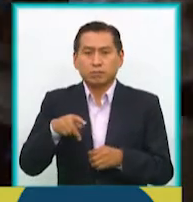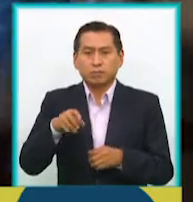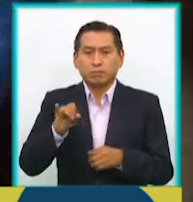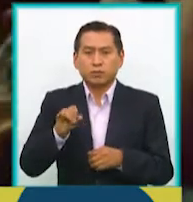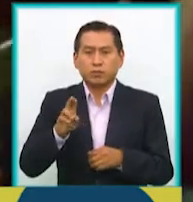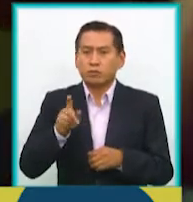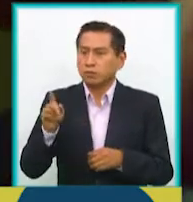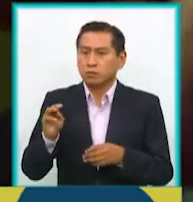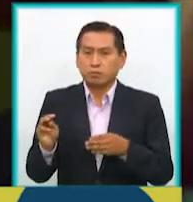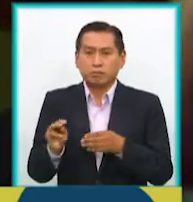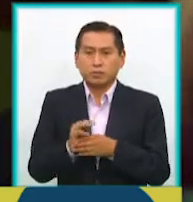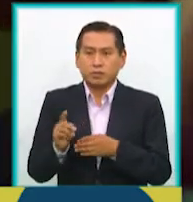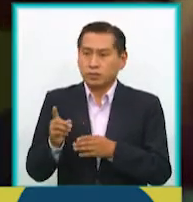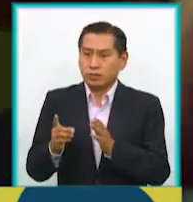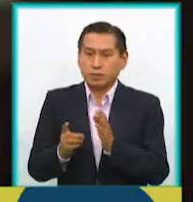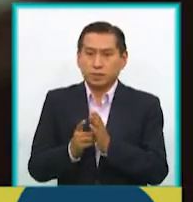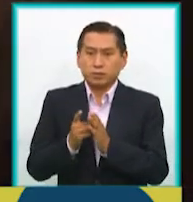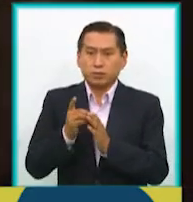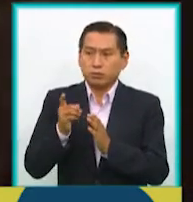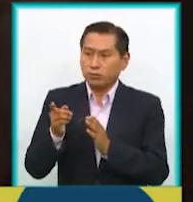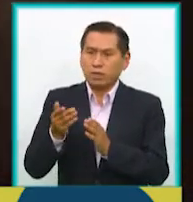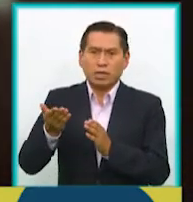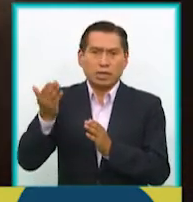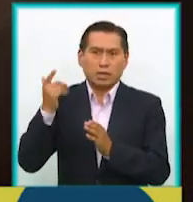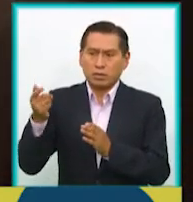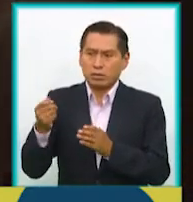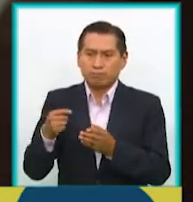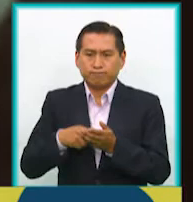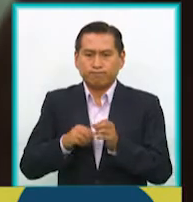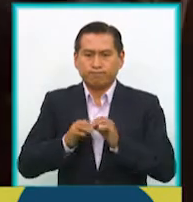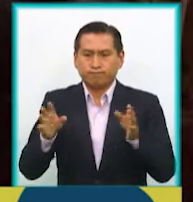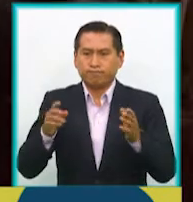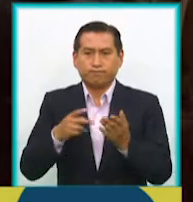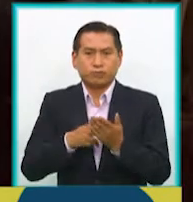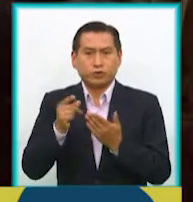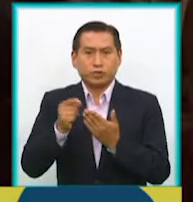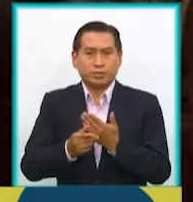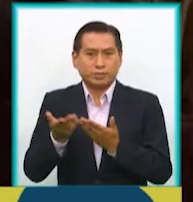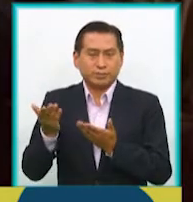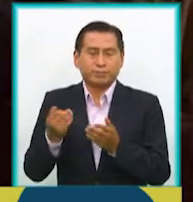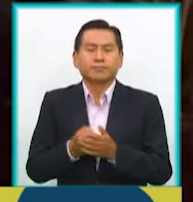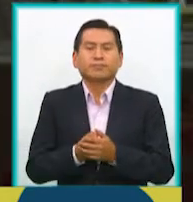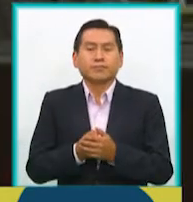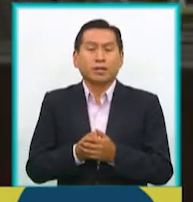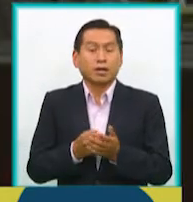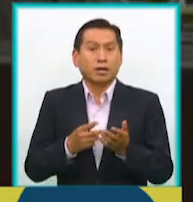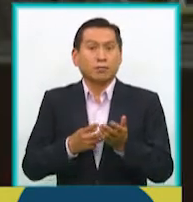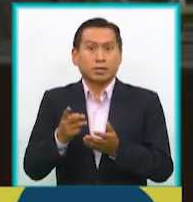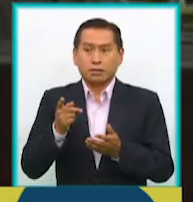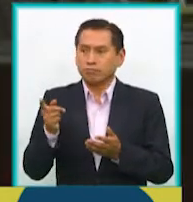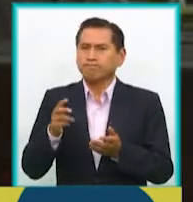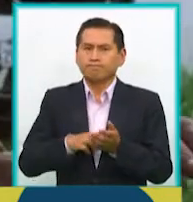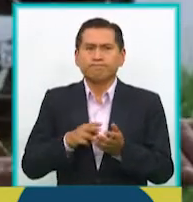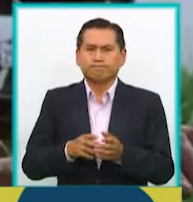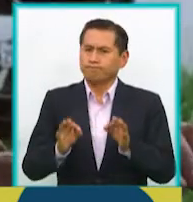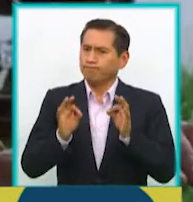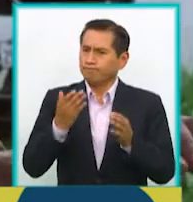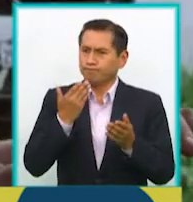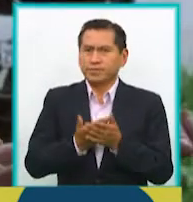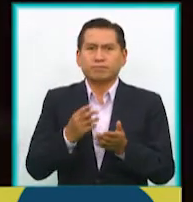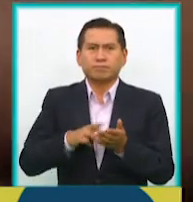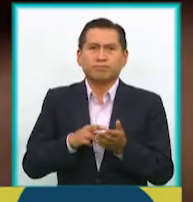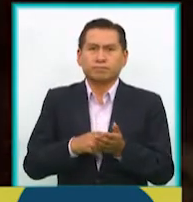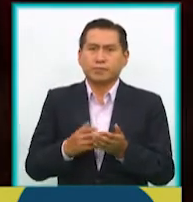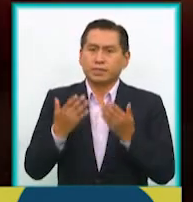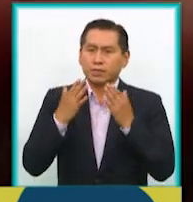Ministerio de Desarrollo que era el que había sacado este programa y que la verdad que es una cosa genial y es un